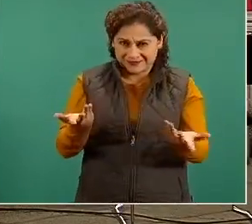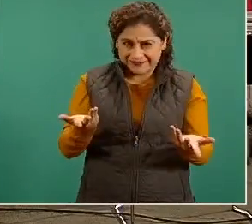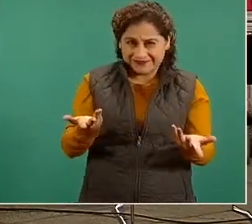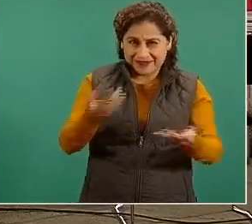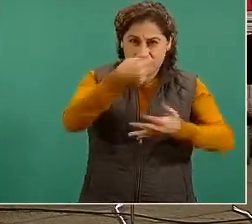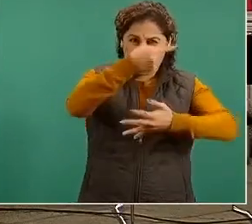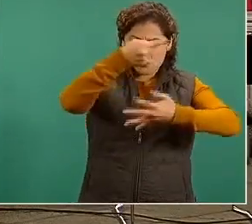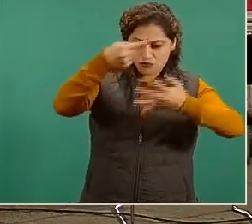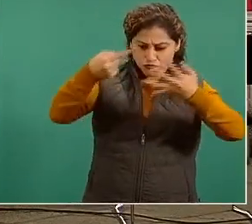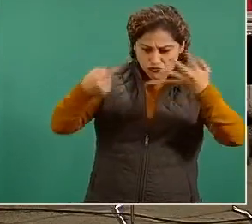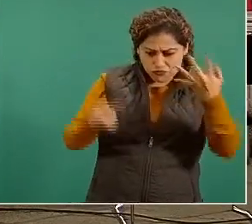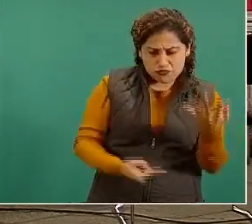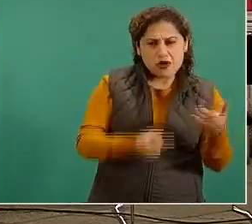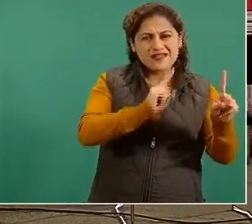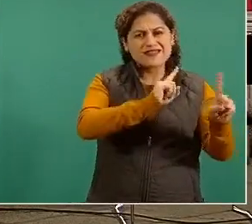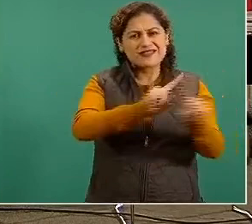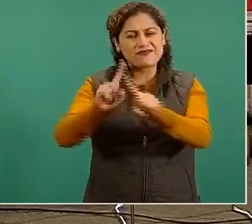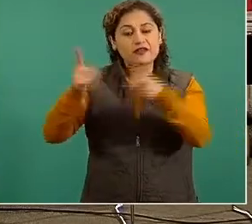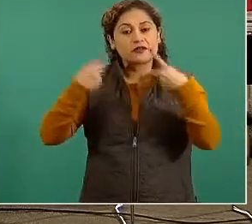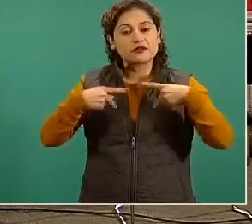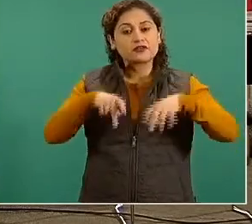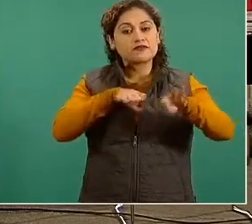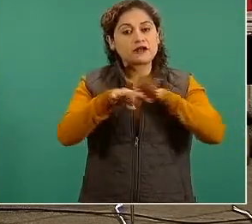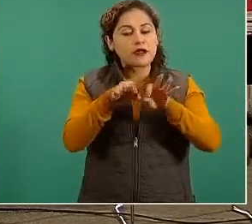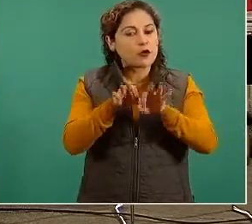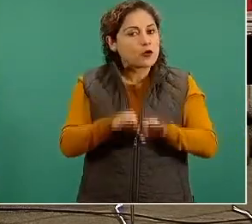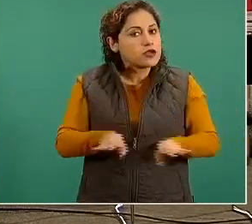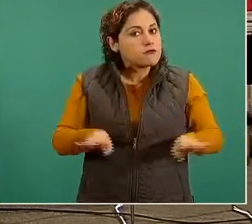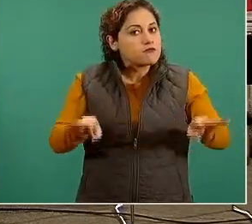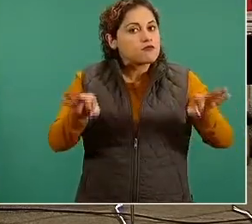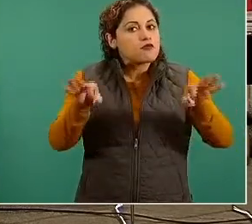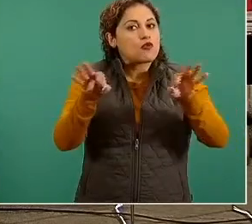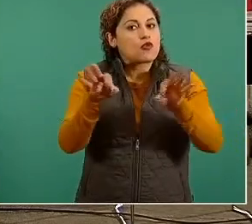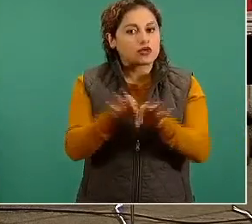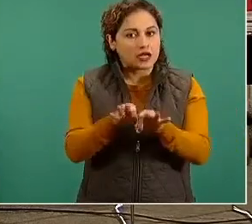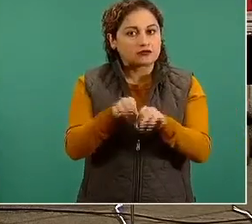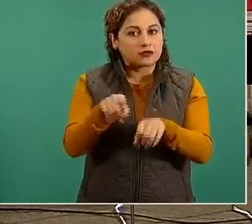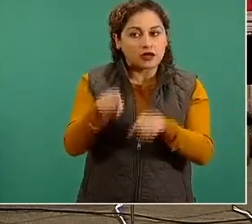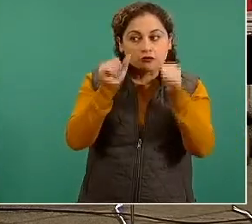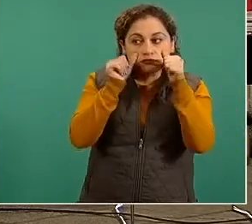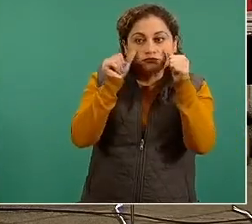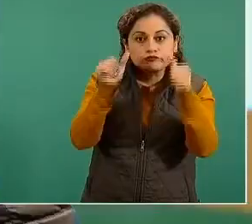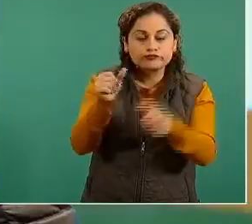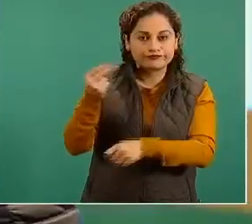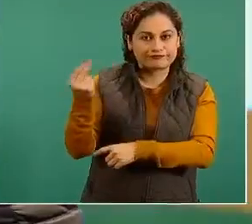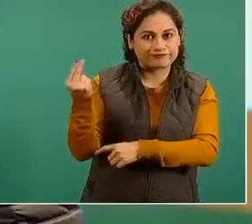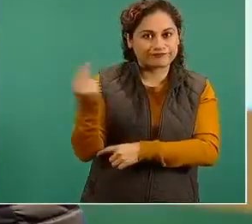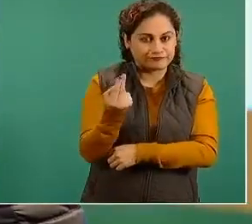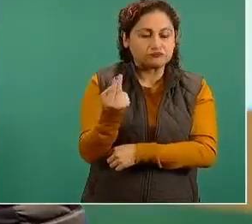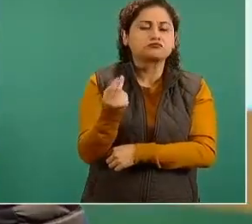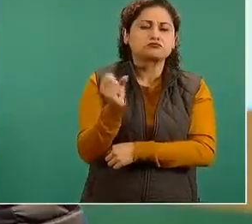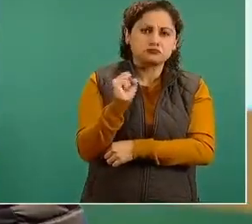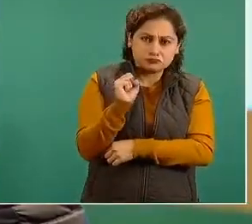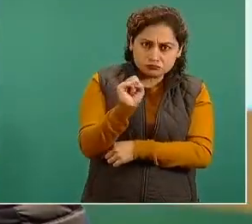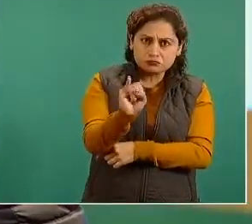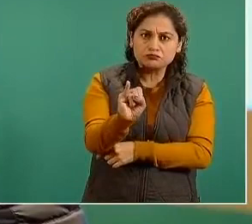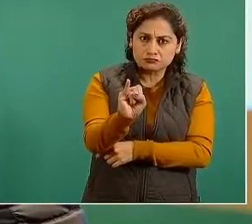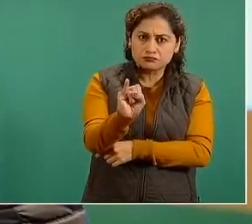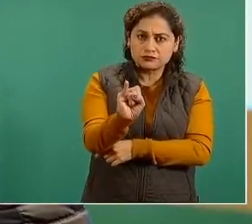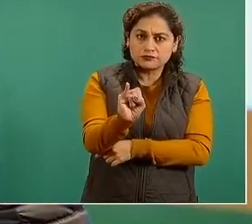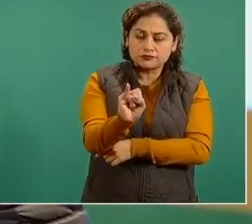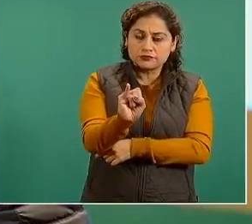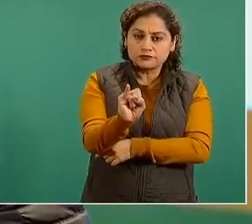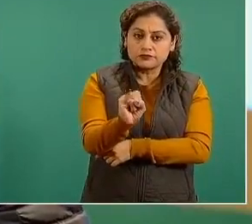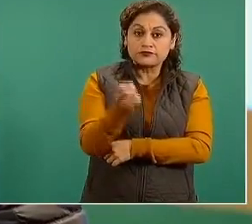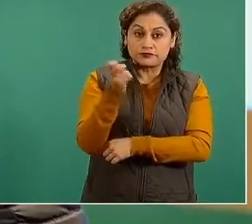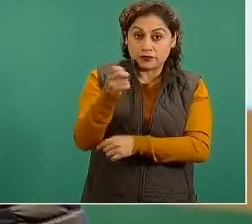ocupaciones que pueden tomarse como prioritarias, de hecho están también establecidas en